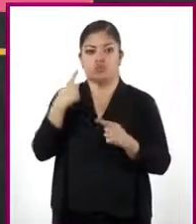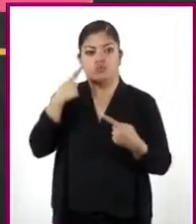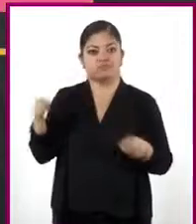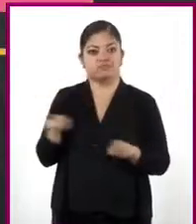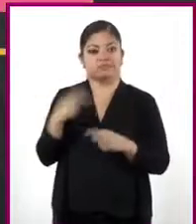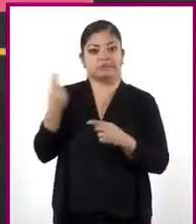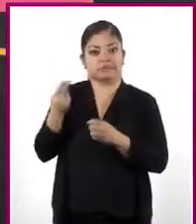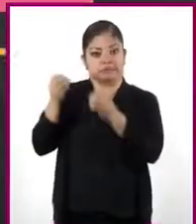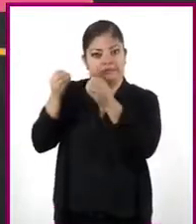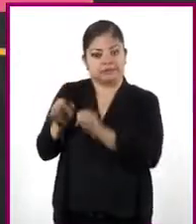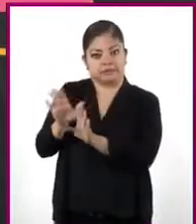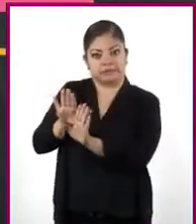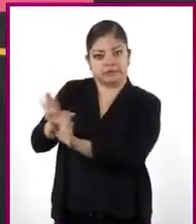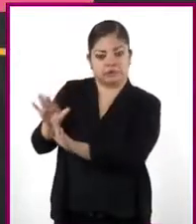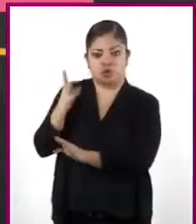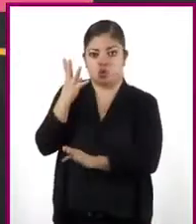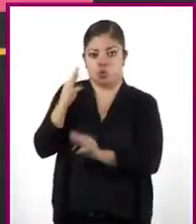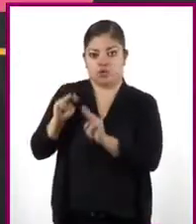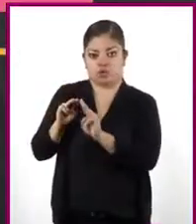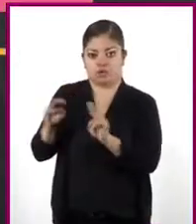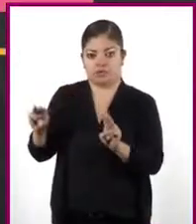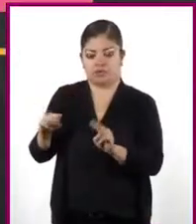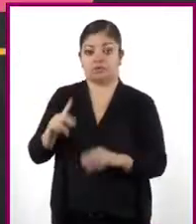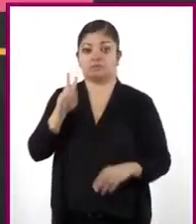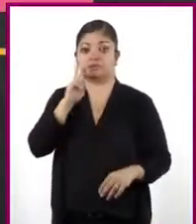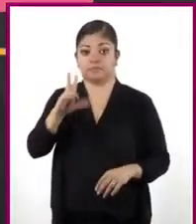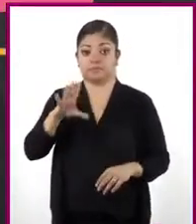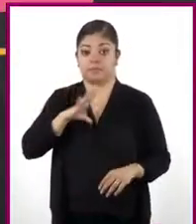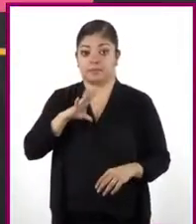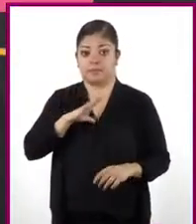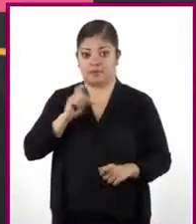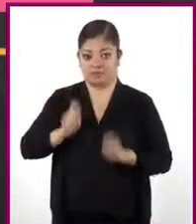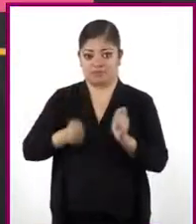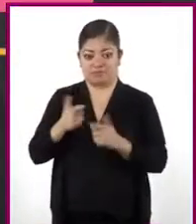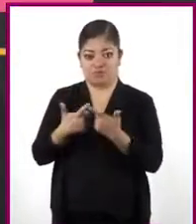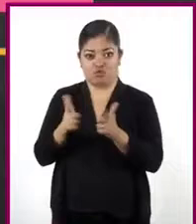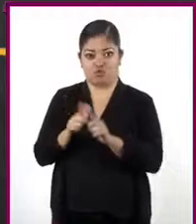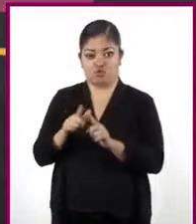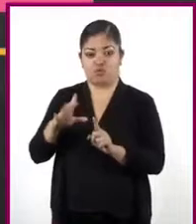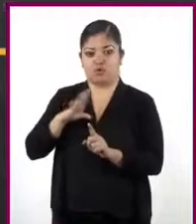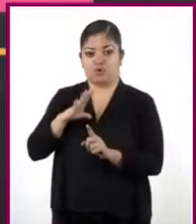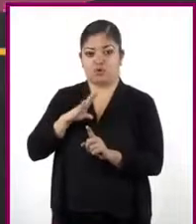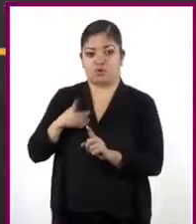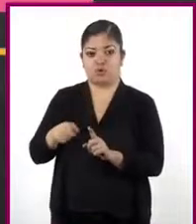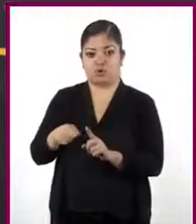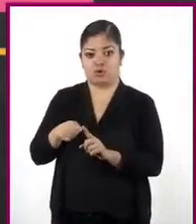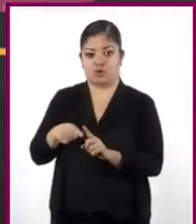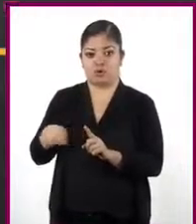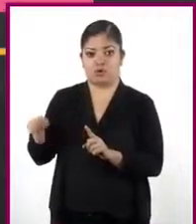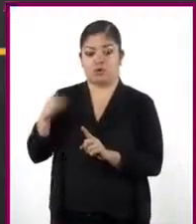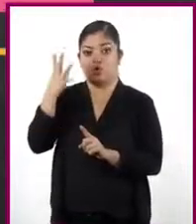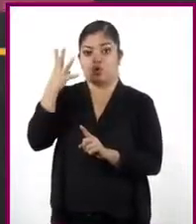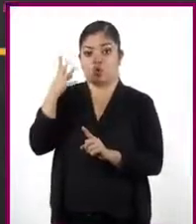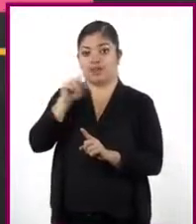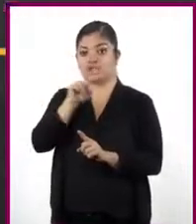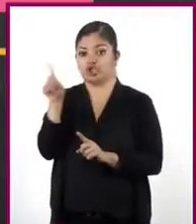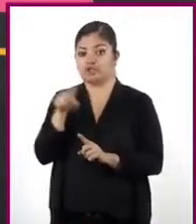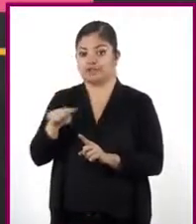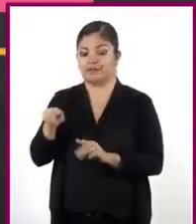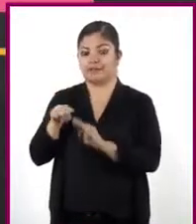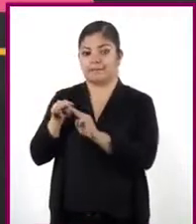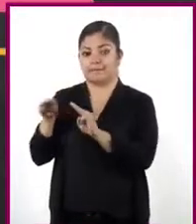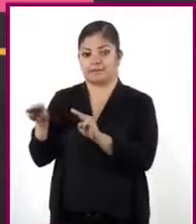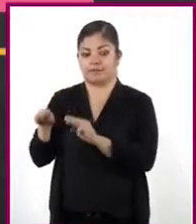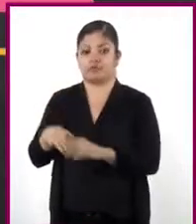4 metros de largo. Observen que el grupo musical ocupará una superficie de 4 zeta metros cuadrados.